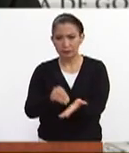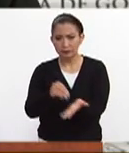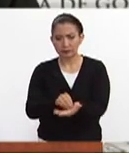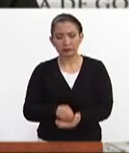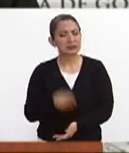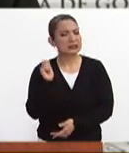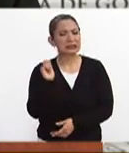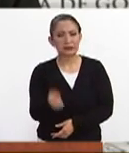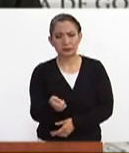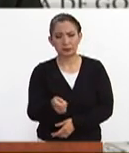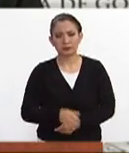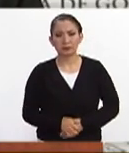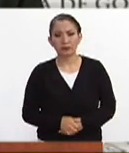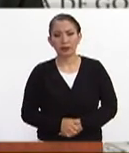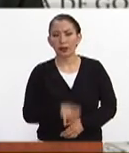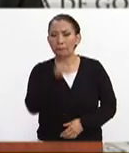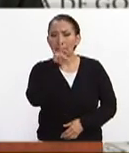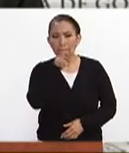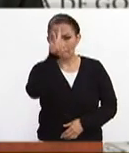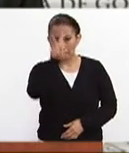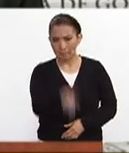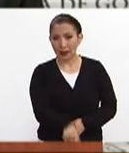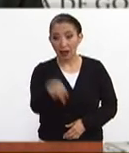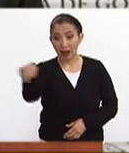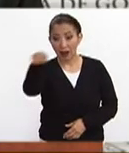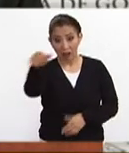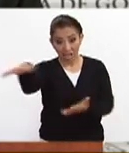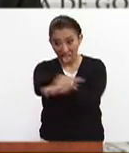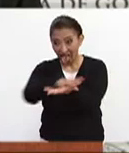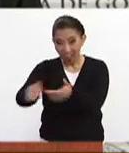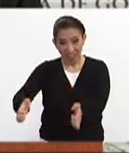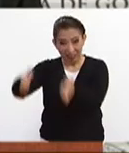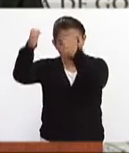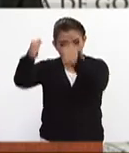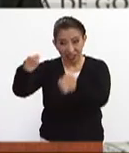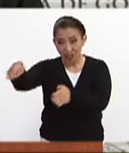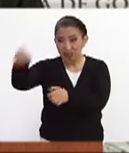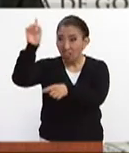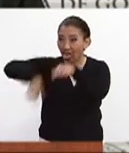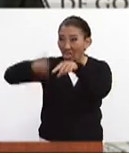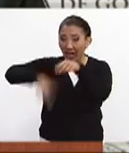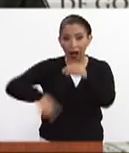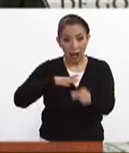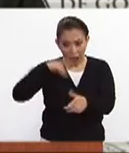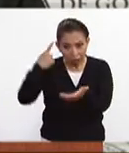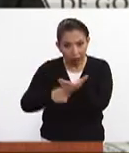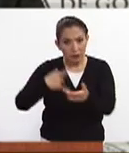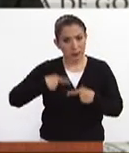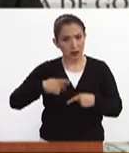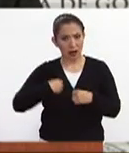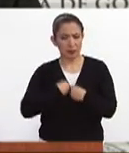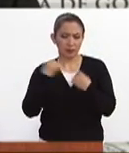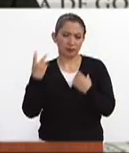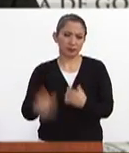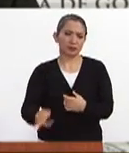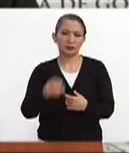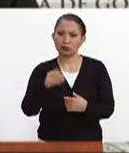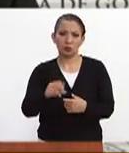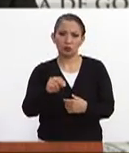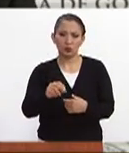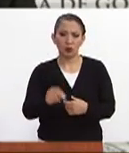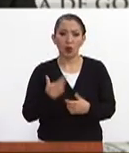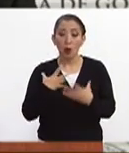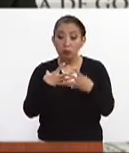Es decir, es falso que se estén demoliendo estructuras donde puede haber sobrevivientes o personas